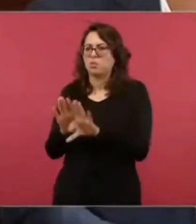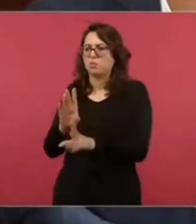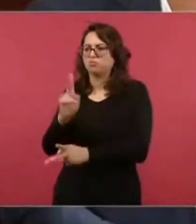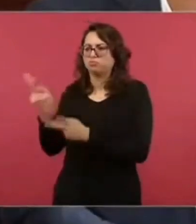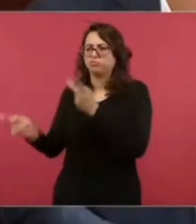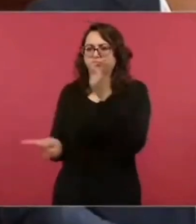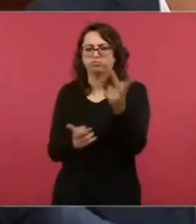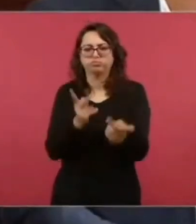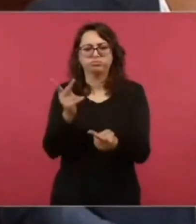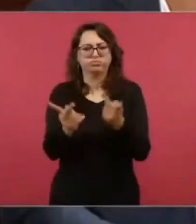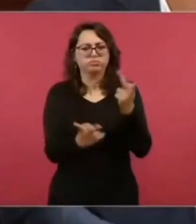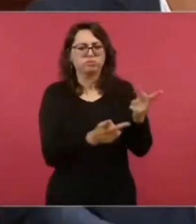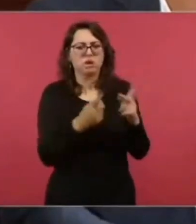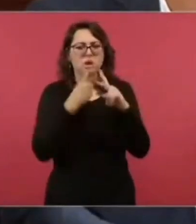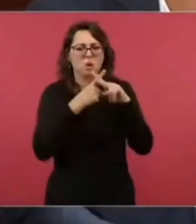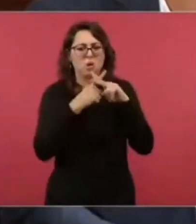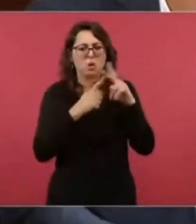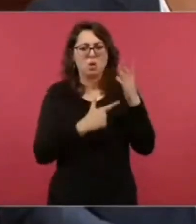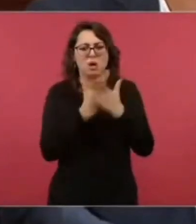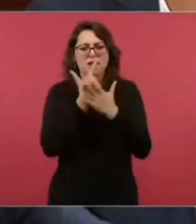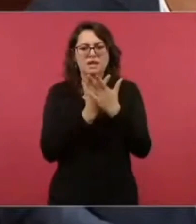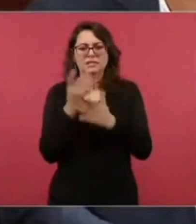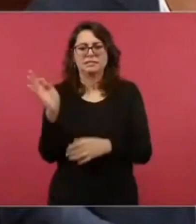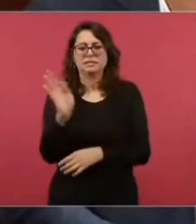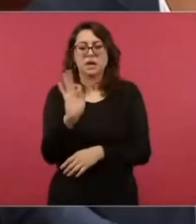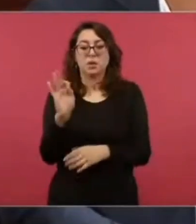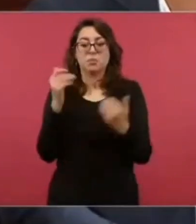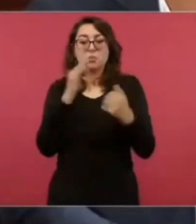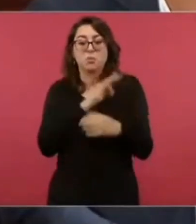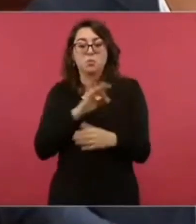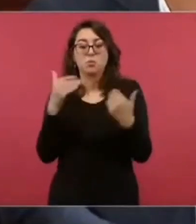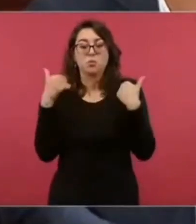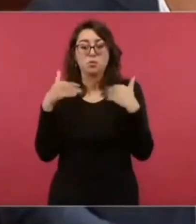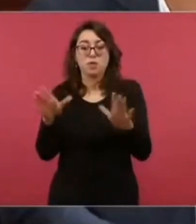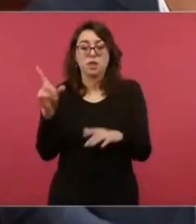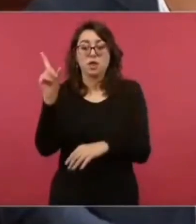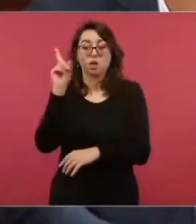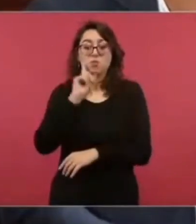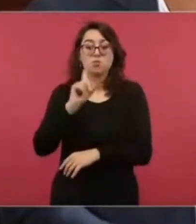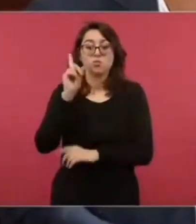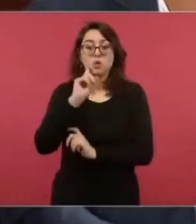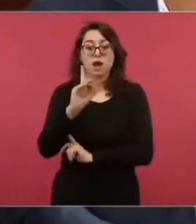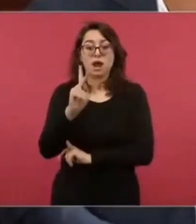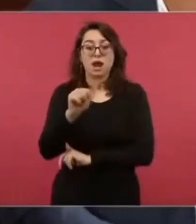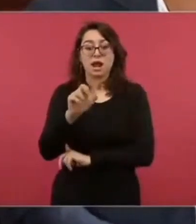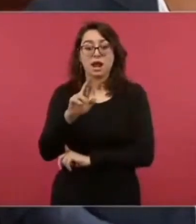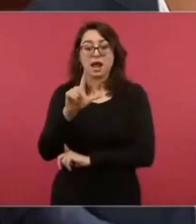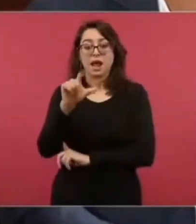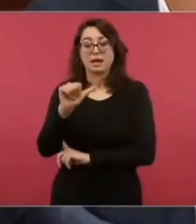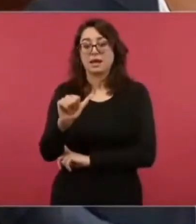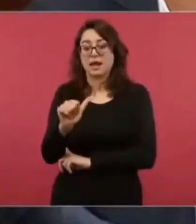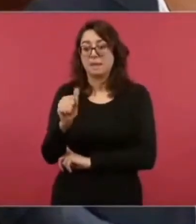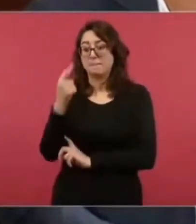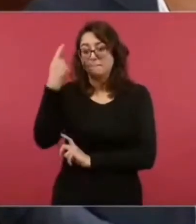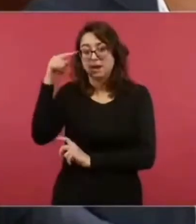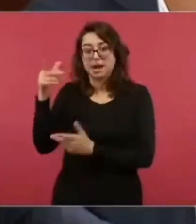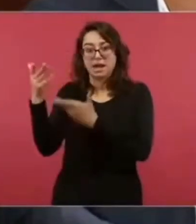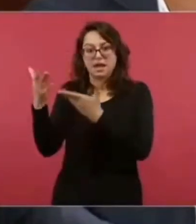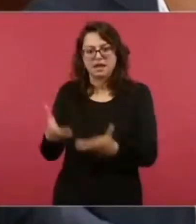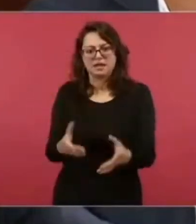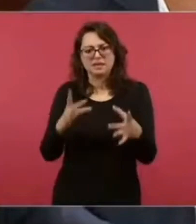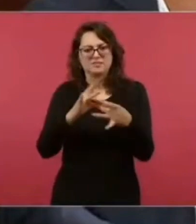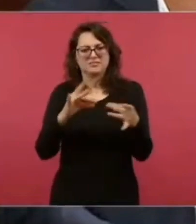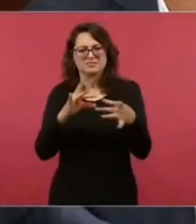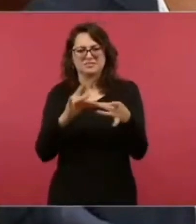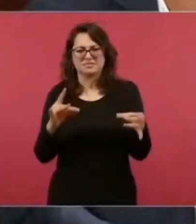usted esté dispuesto a que esté aquí en la mañanera la Comisionada Nacional de Búsqueda, Carla Quintena, para que lo explique. Porque ellos insistieron